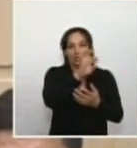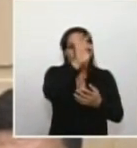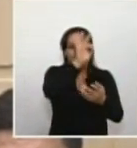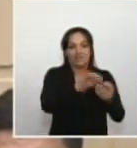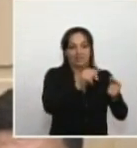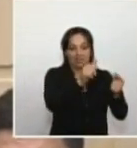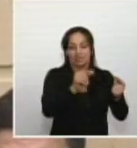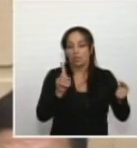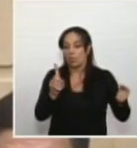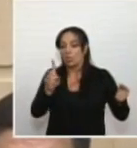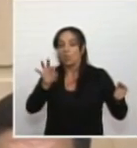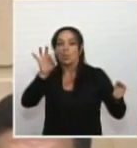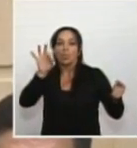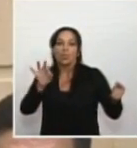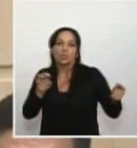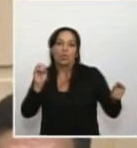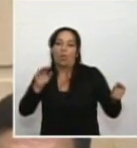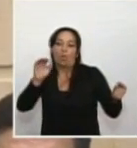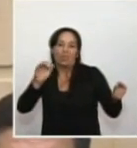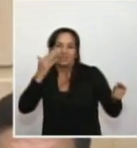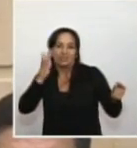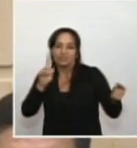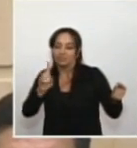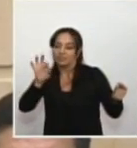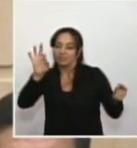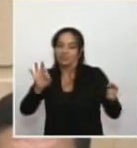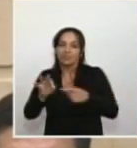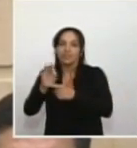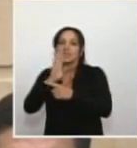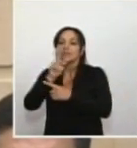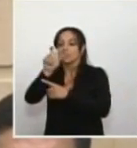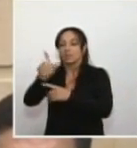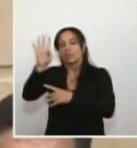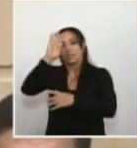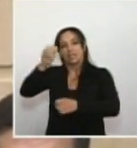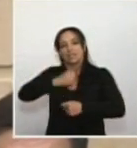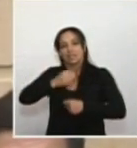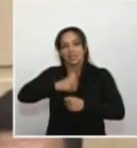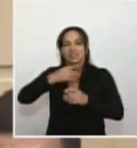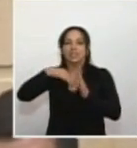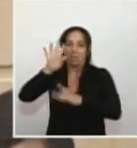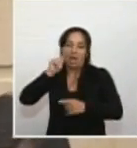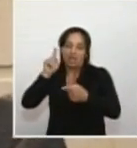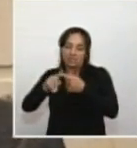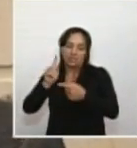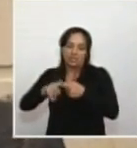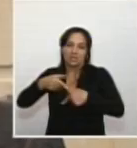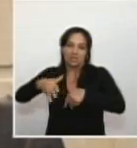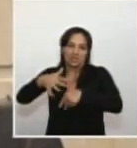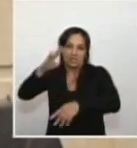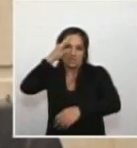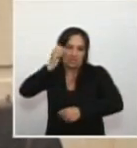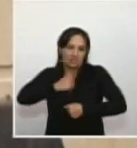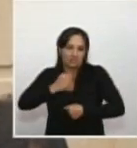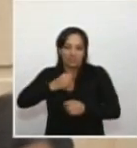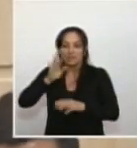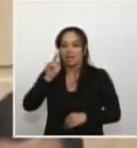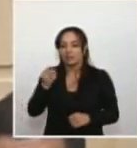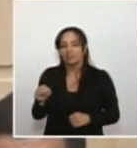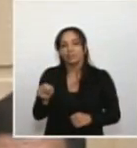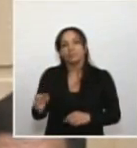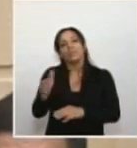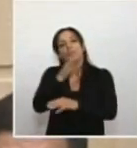de miembros del Ejército, especialmente, que han